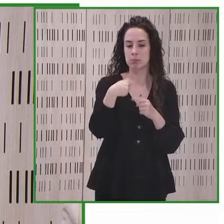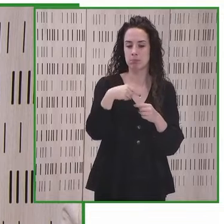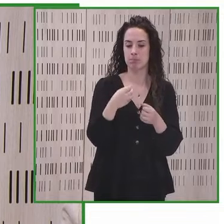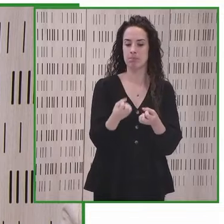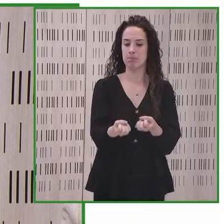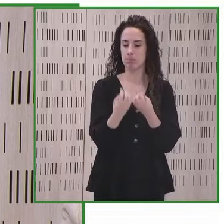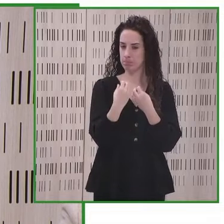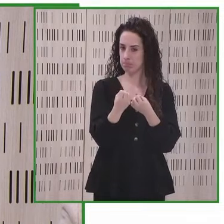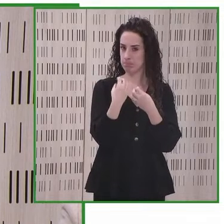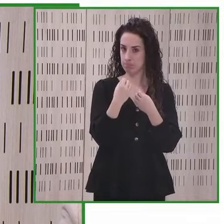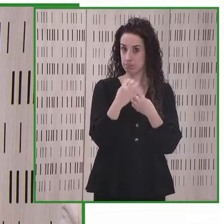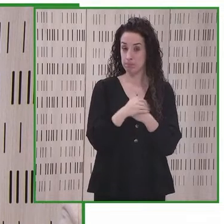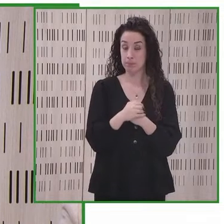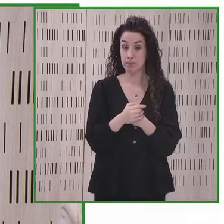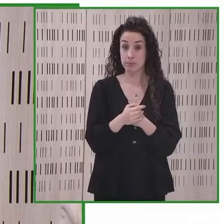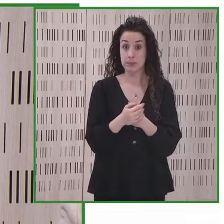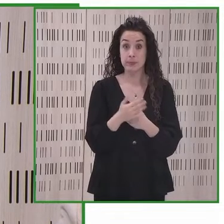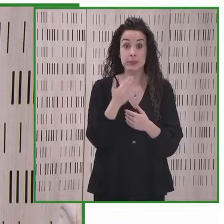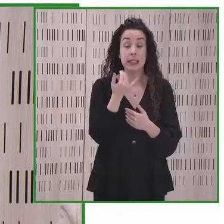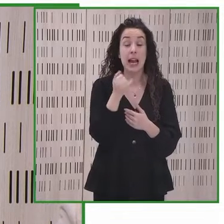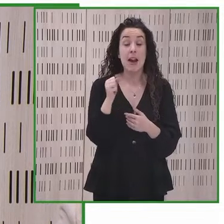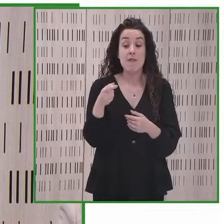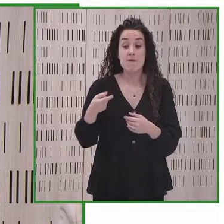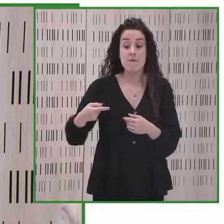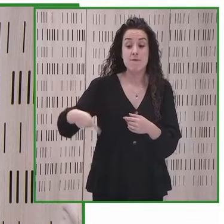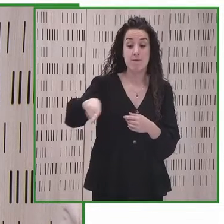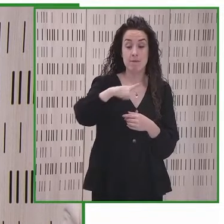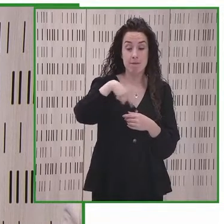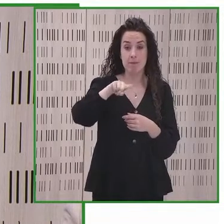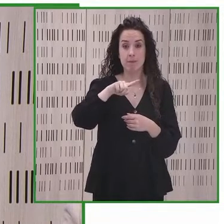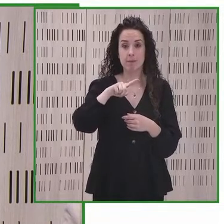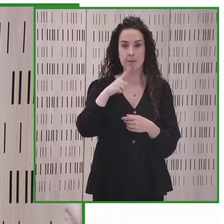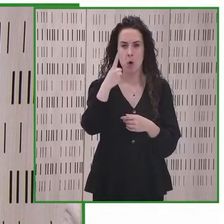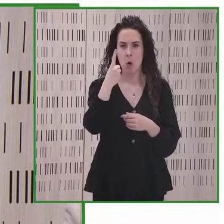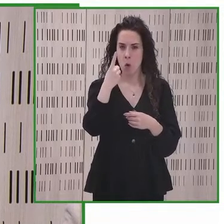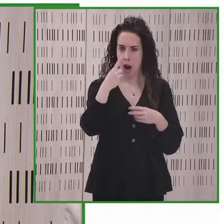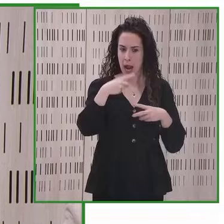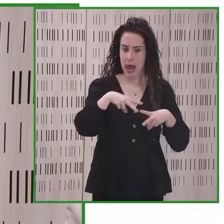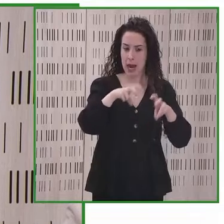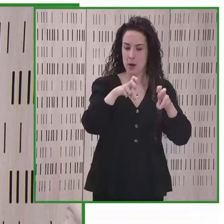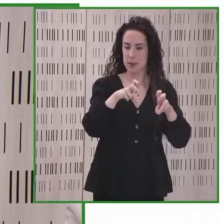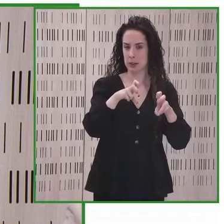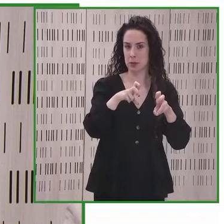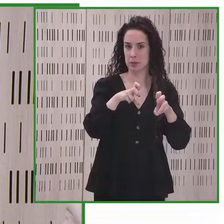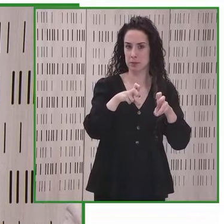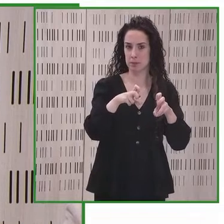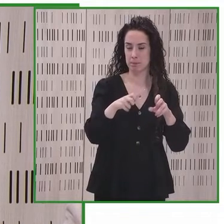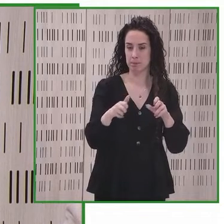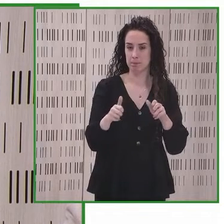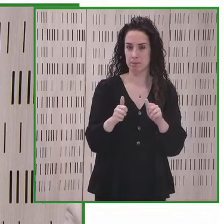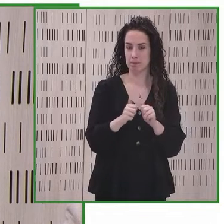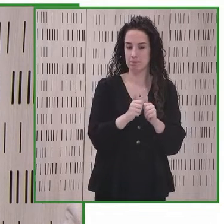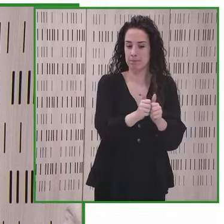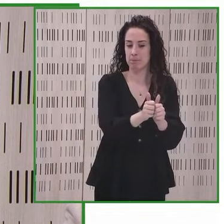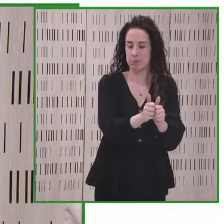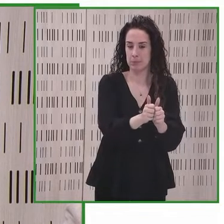quienes nos van a hablar de los grandes desarrollos llevados a cabo en los últimos años.